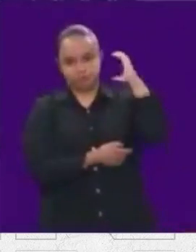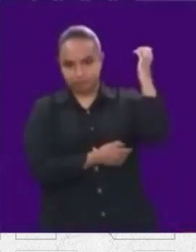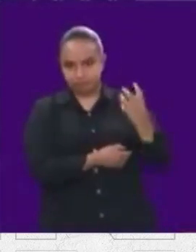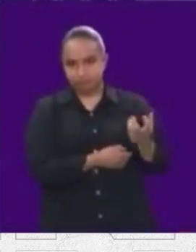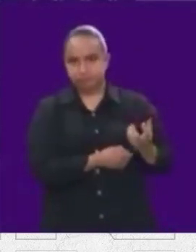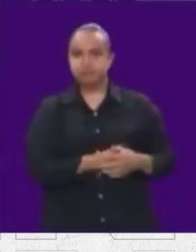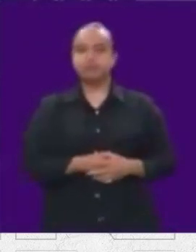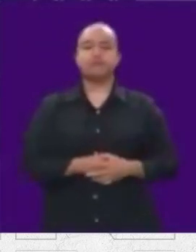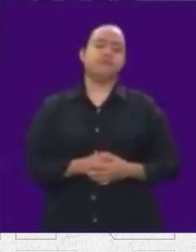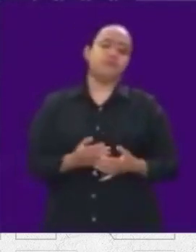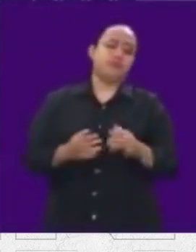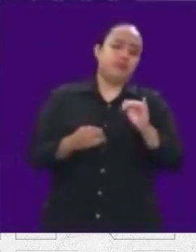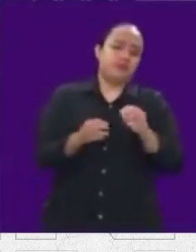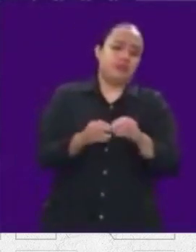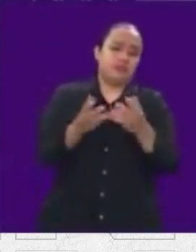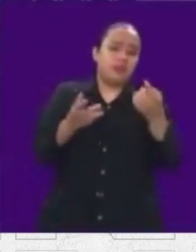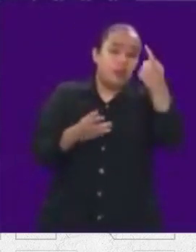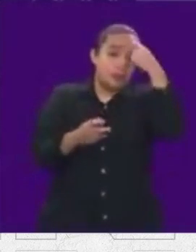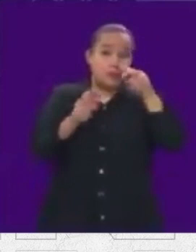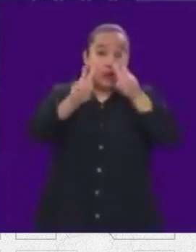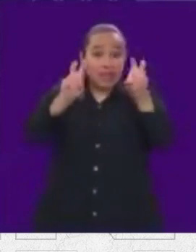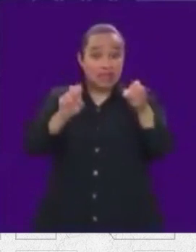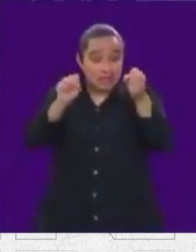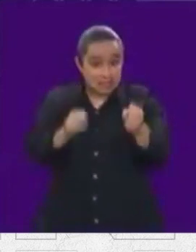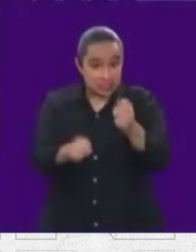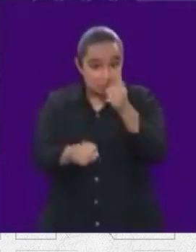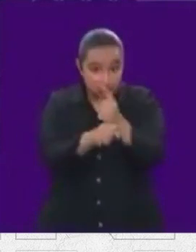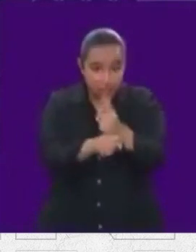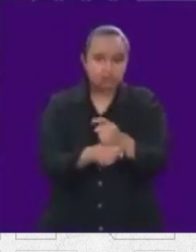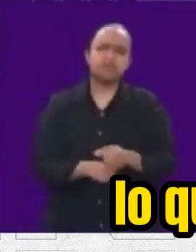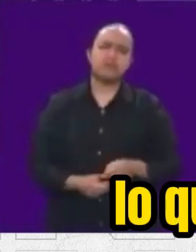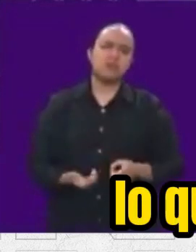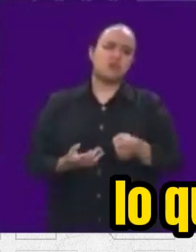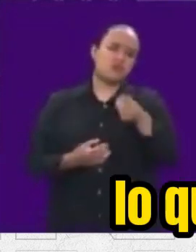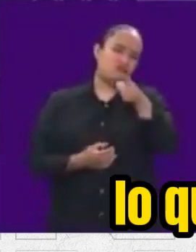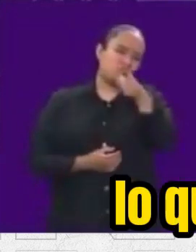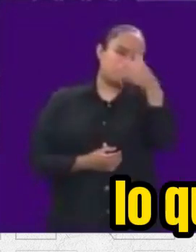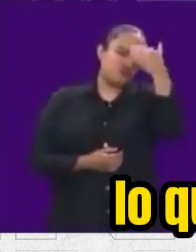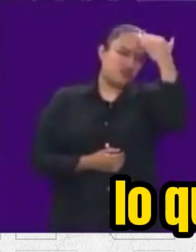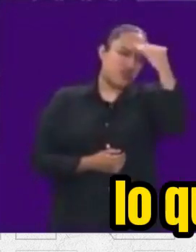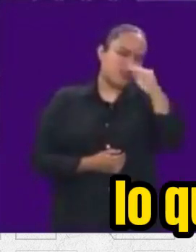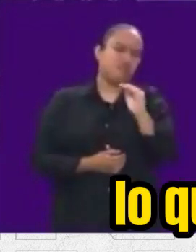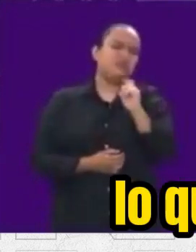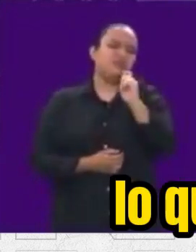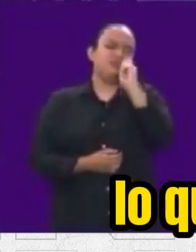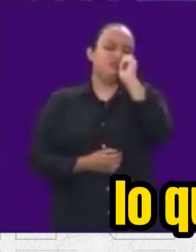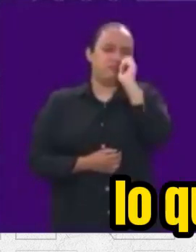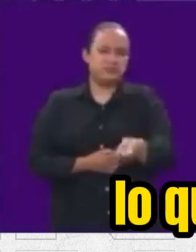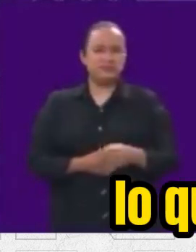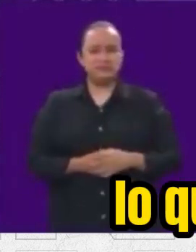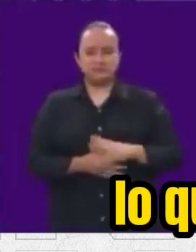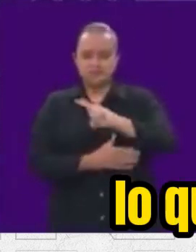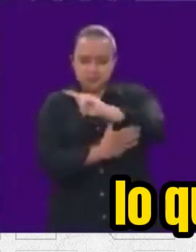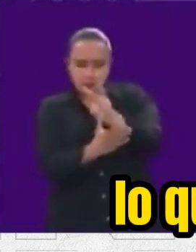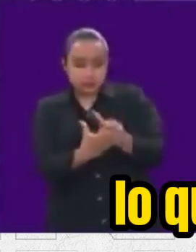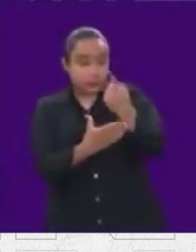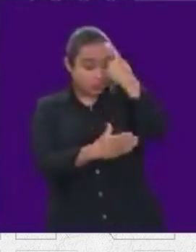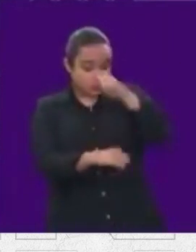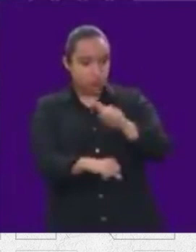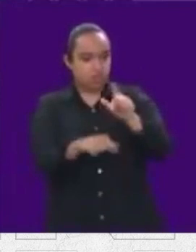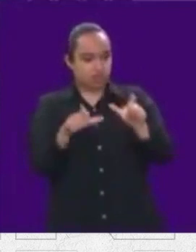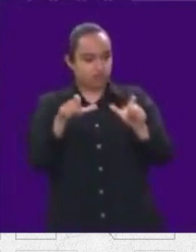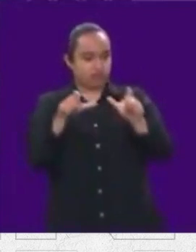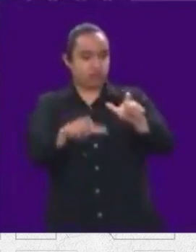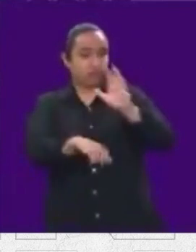Para trabajar en seguridad, tú debes de saber muy bien lo que significa este programa de blindaje